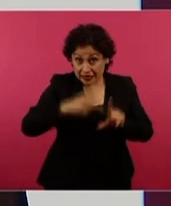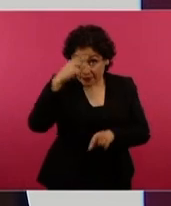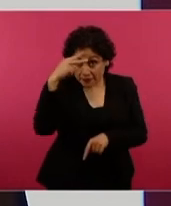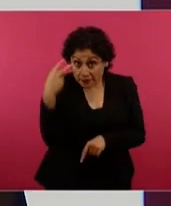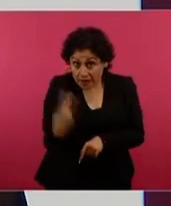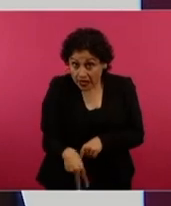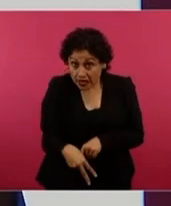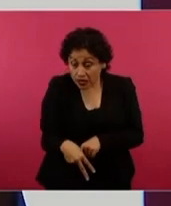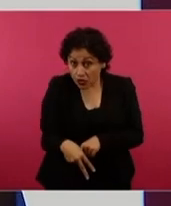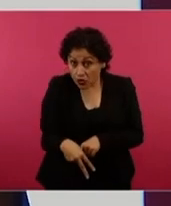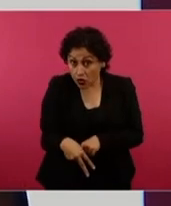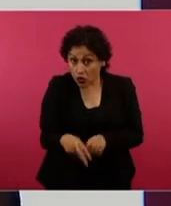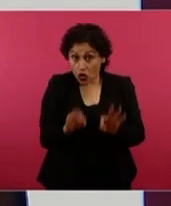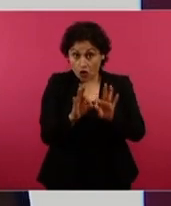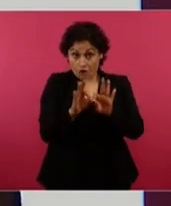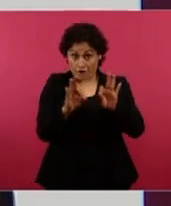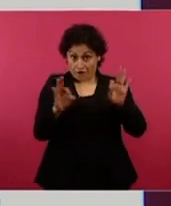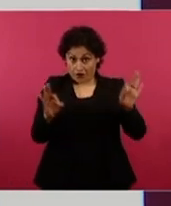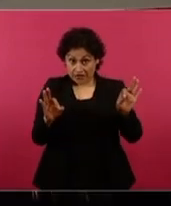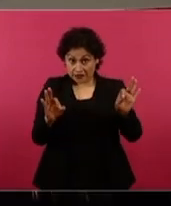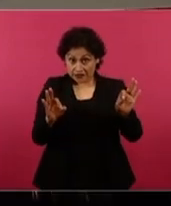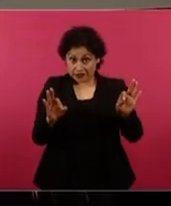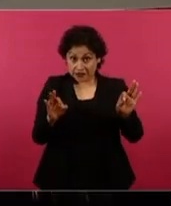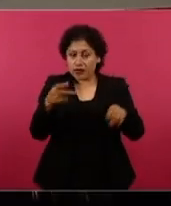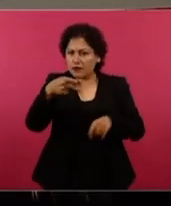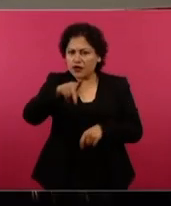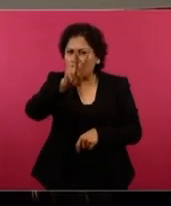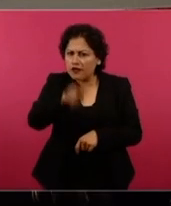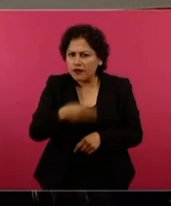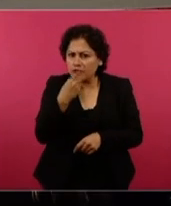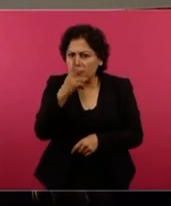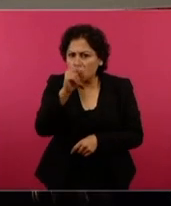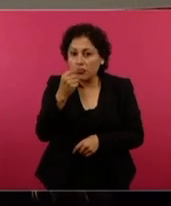que no dijo. Vamos a ver este video.